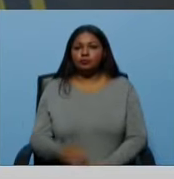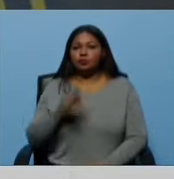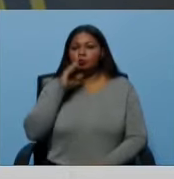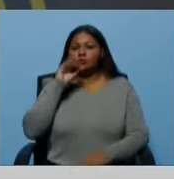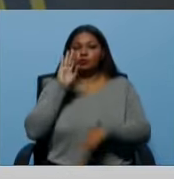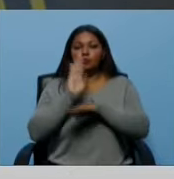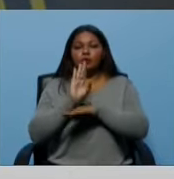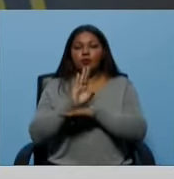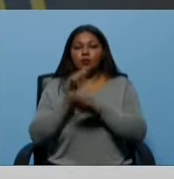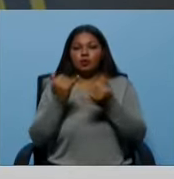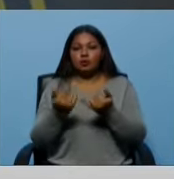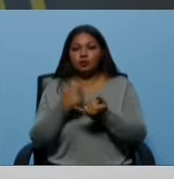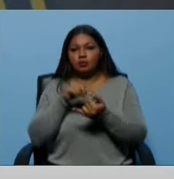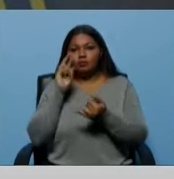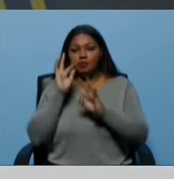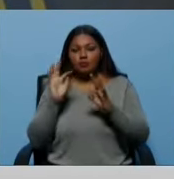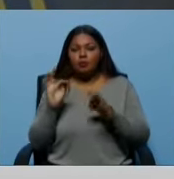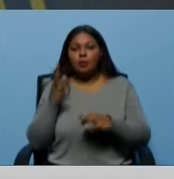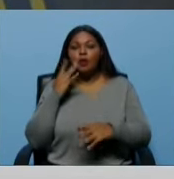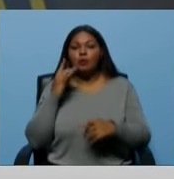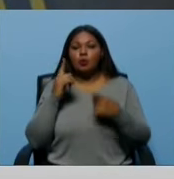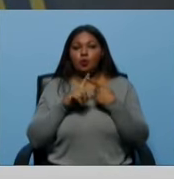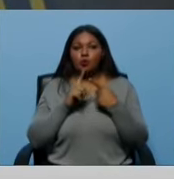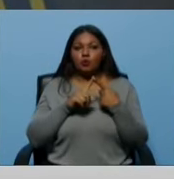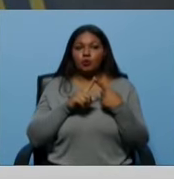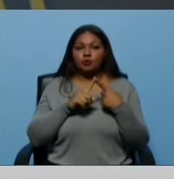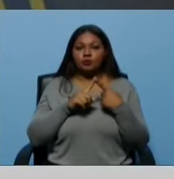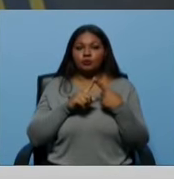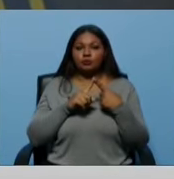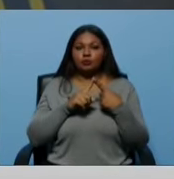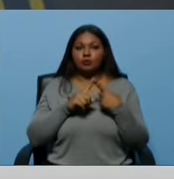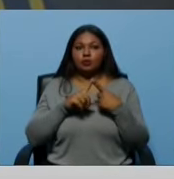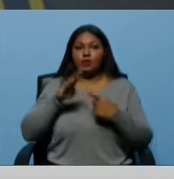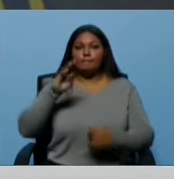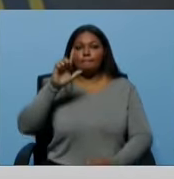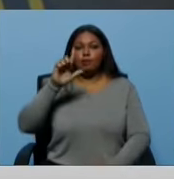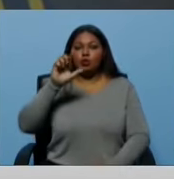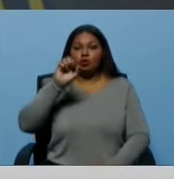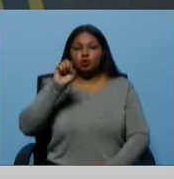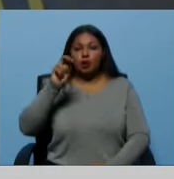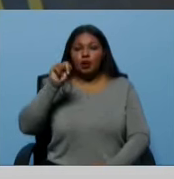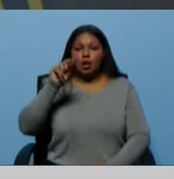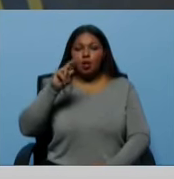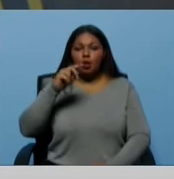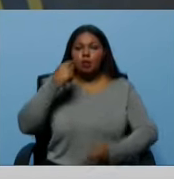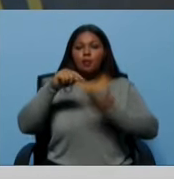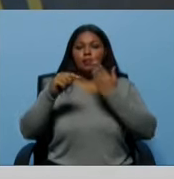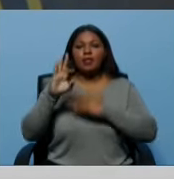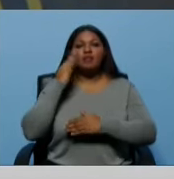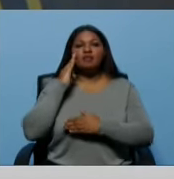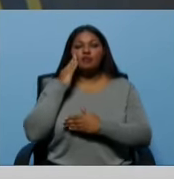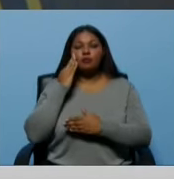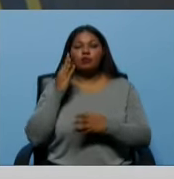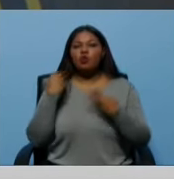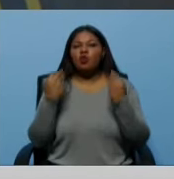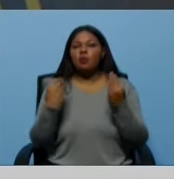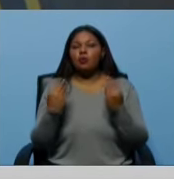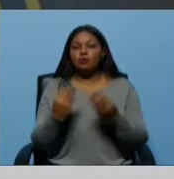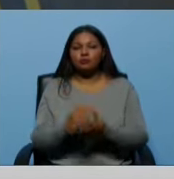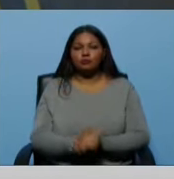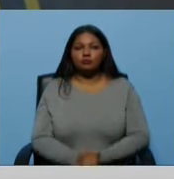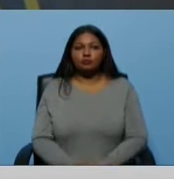Siempre quedan allí. Ejemplo número uno, el caso Bolsonaro. Cómo utilizaron los datos de Facebook para